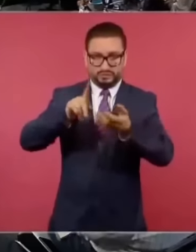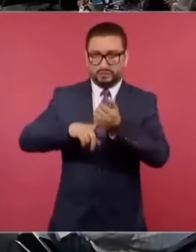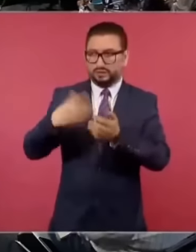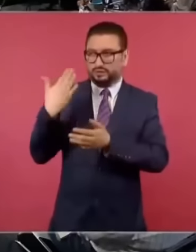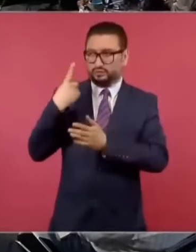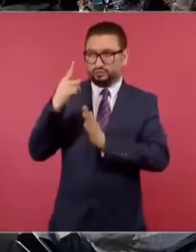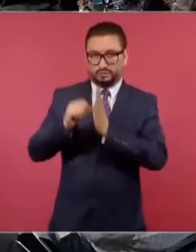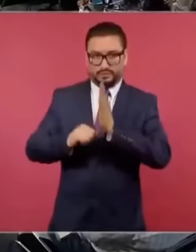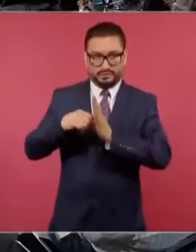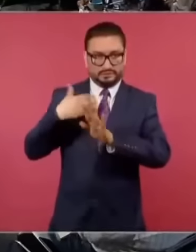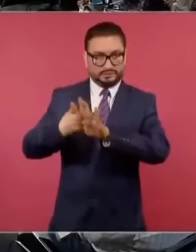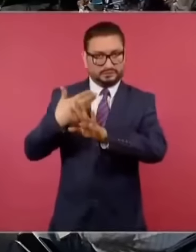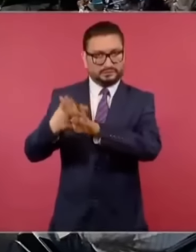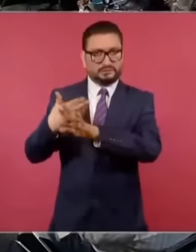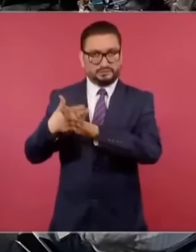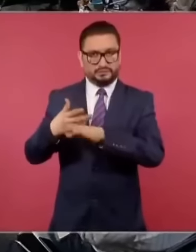pasado.